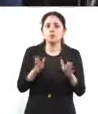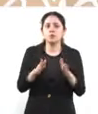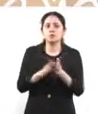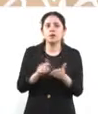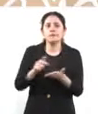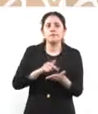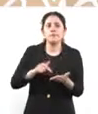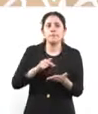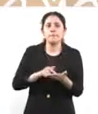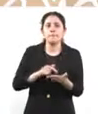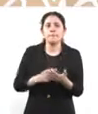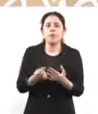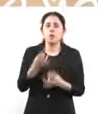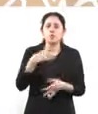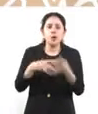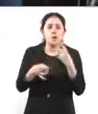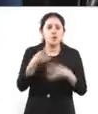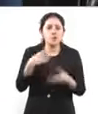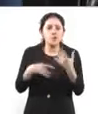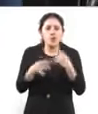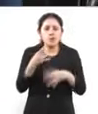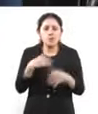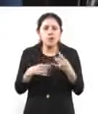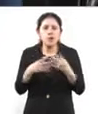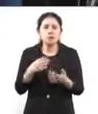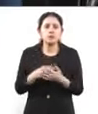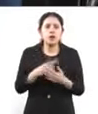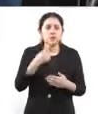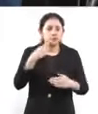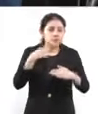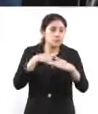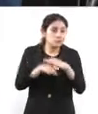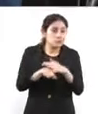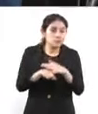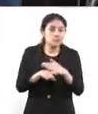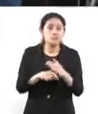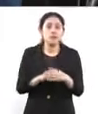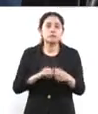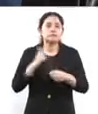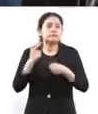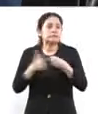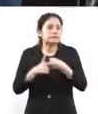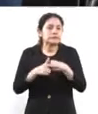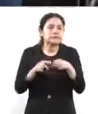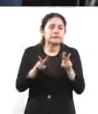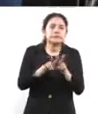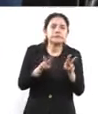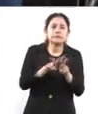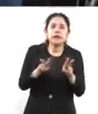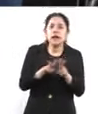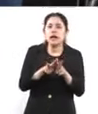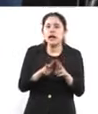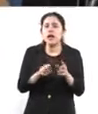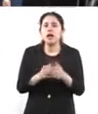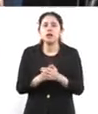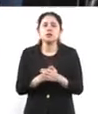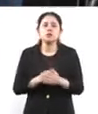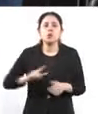las denuncias de todos los vecinos afectados en esta alcaldía. como gobierno